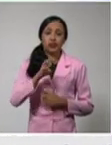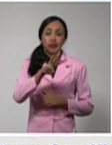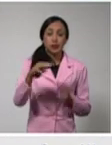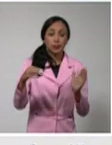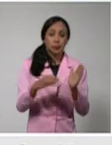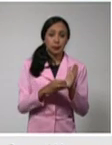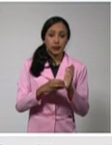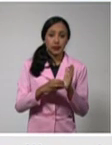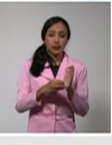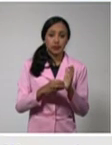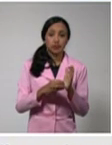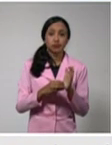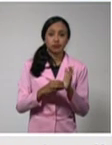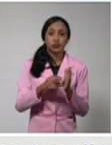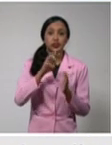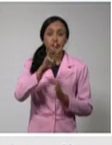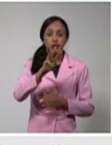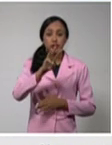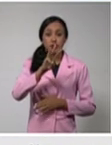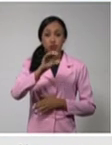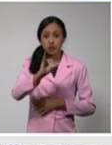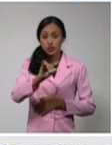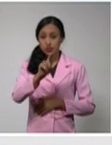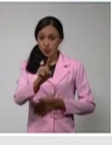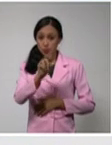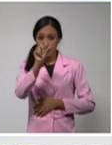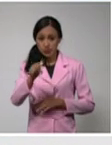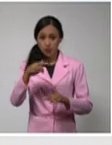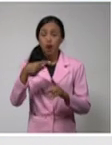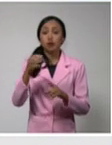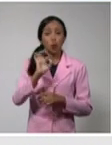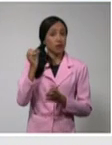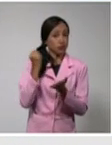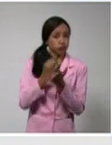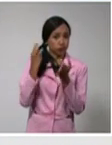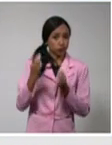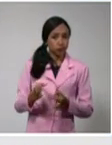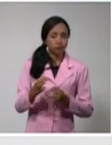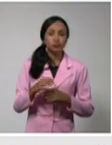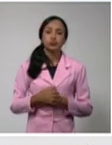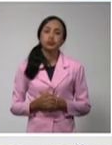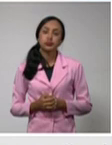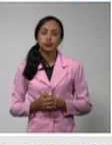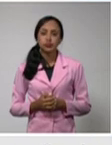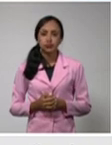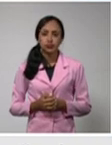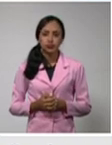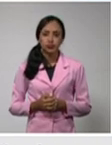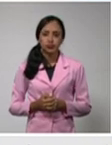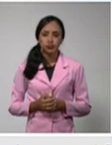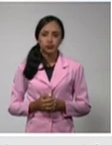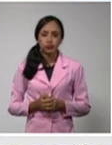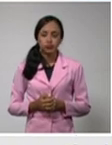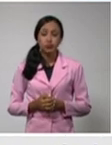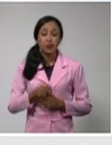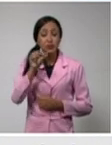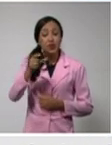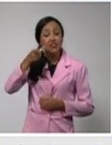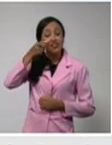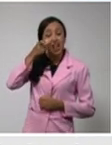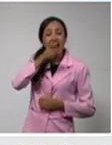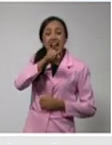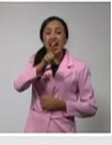pacientes sospechosos de estos 21.619, en vigilancia 14